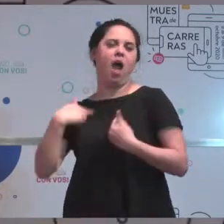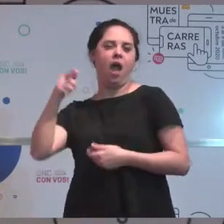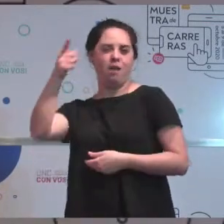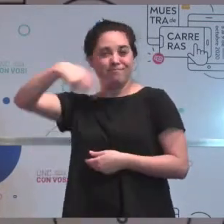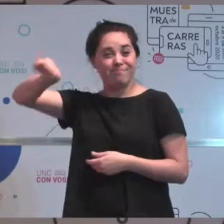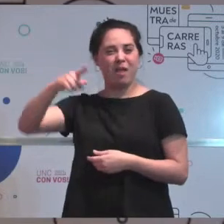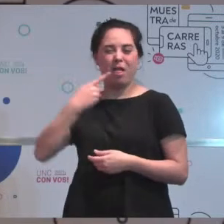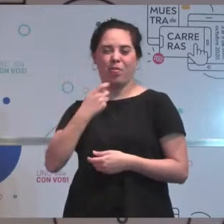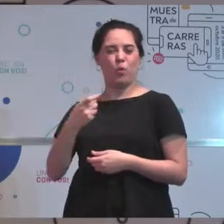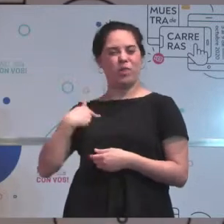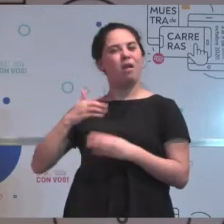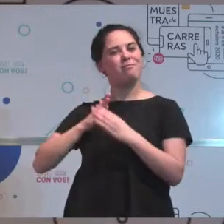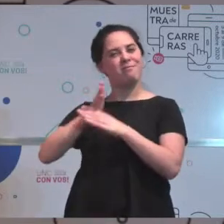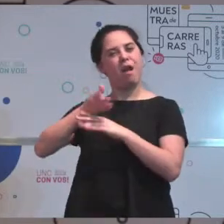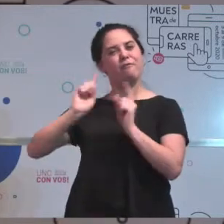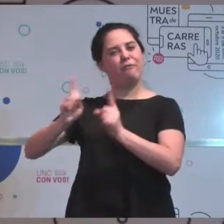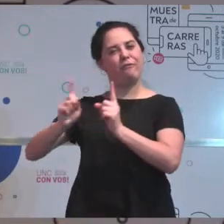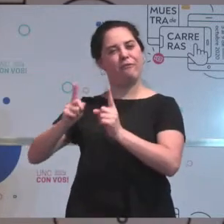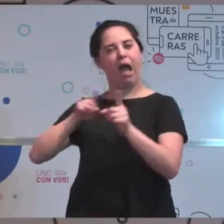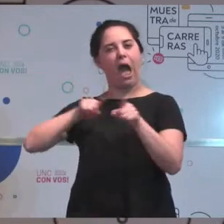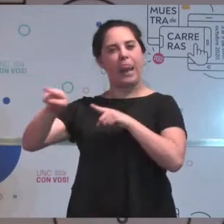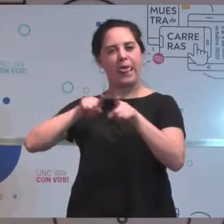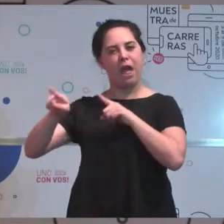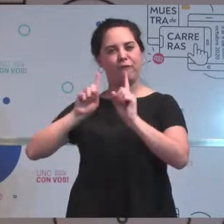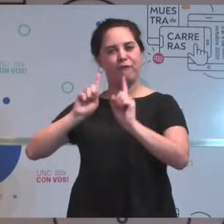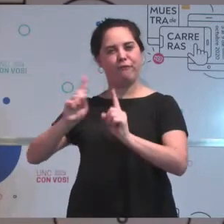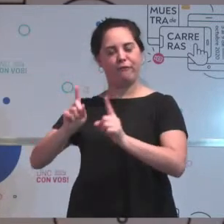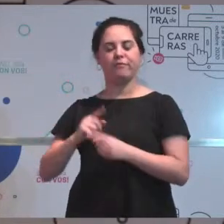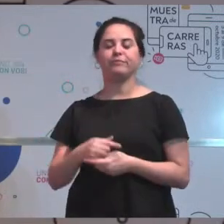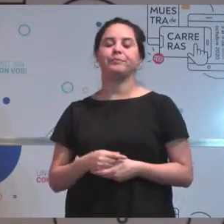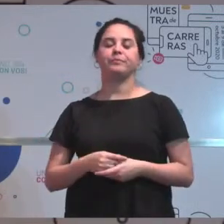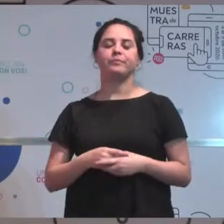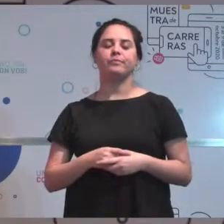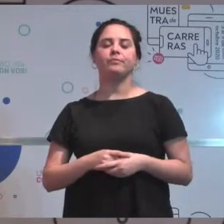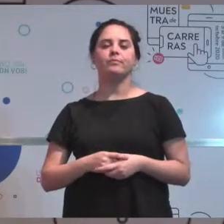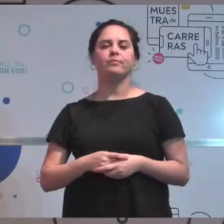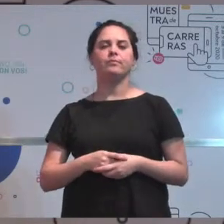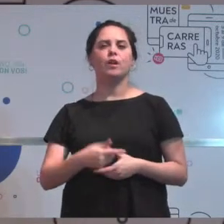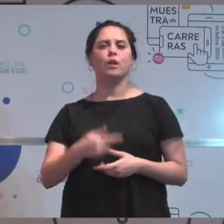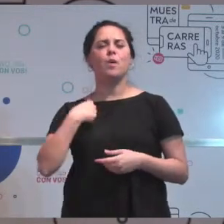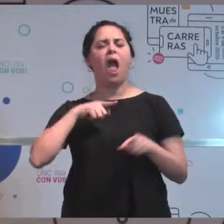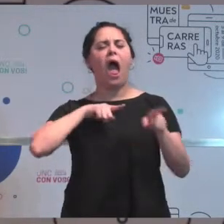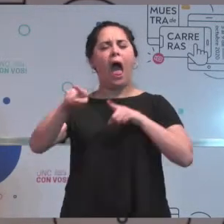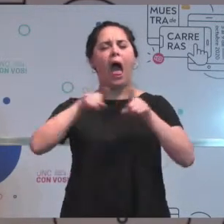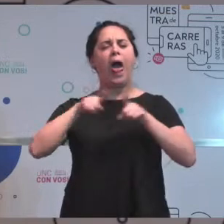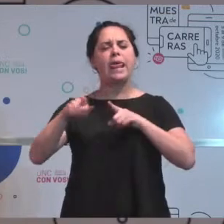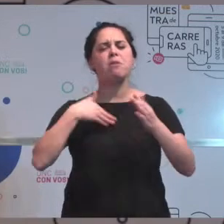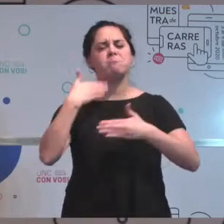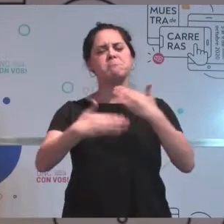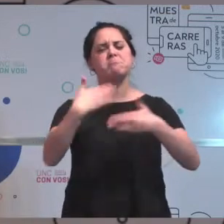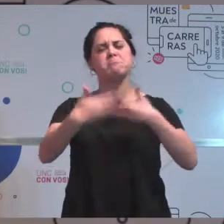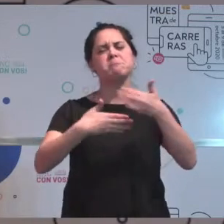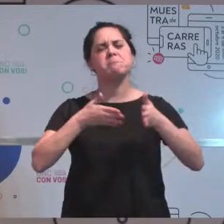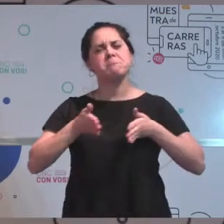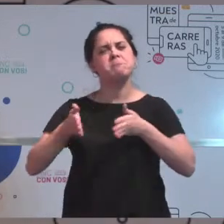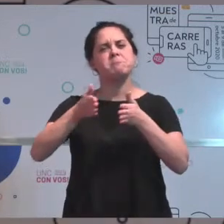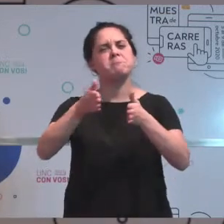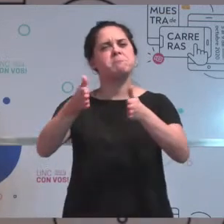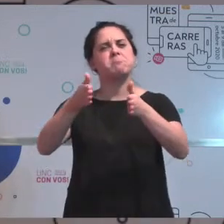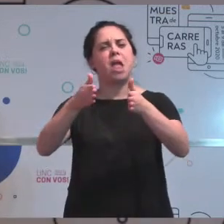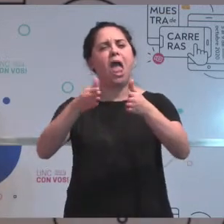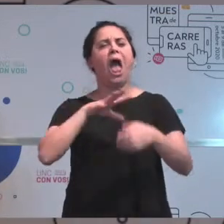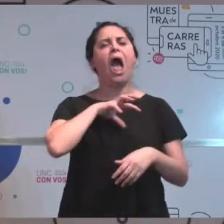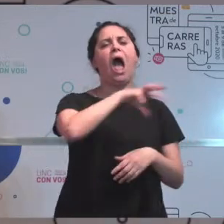Bien, bien. Y en el transcurrir de la misma carrera, ¿cómo se fueron dando las distintas áreas, las alternativas que